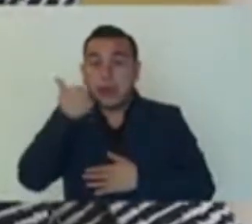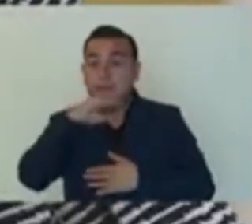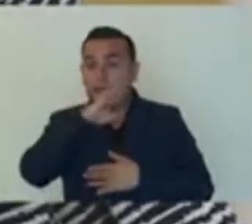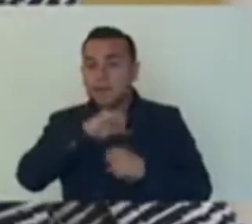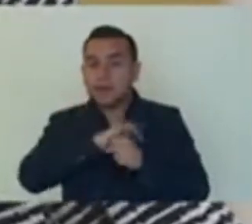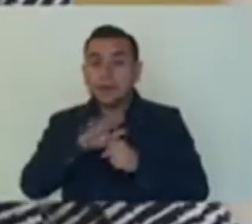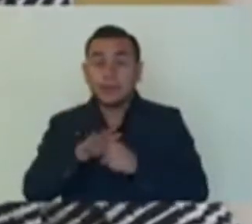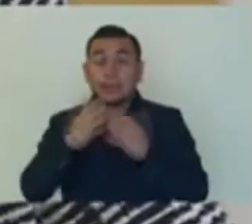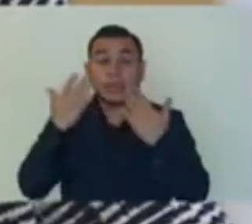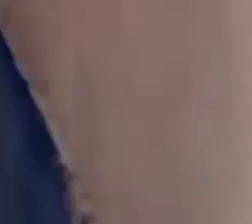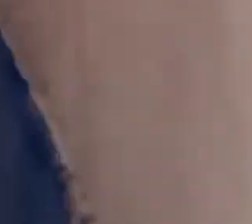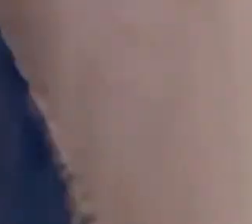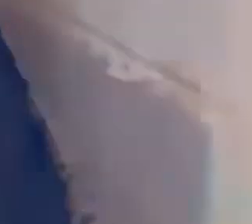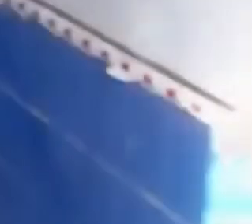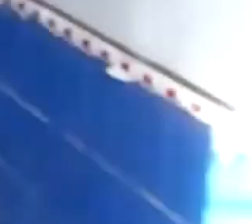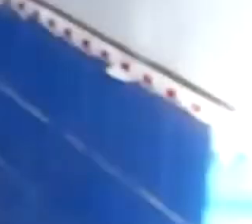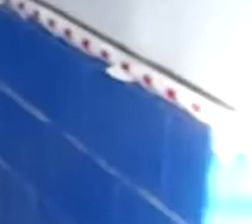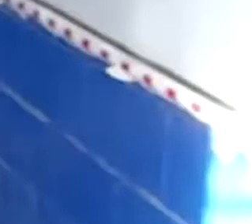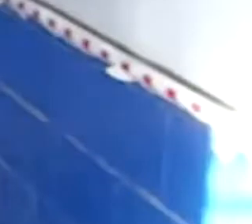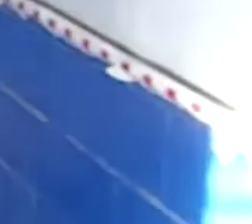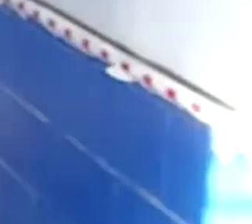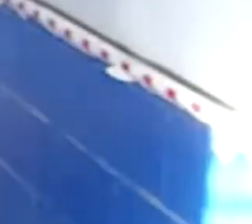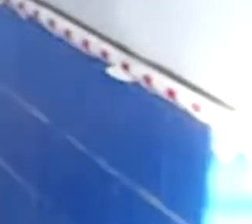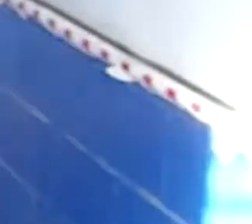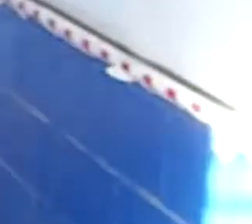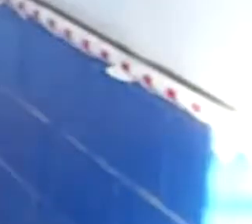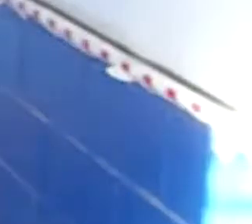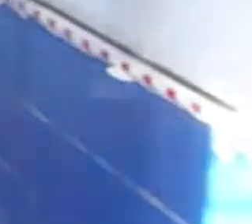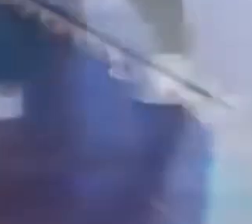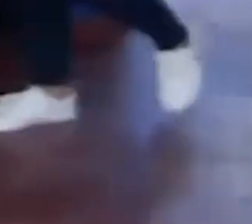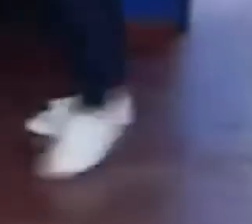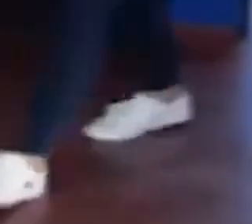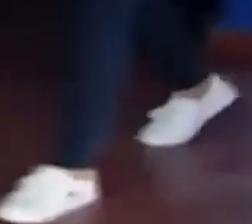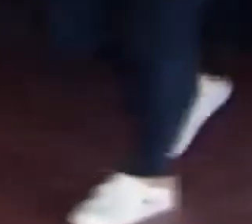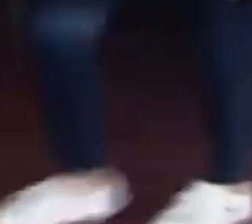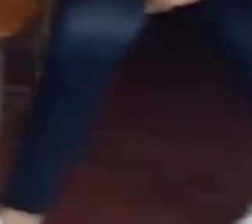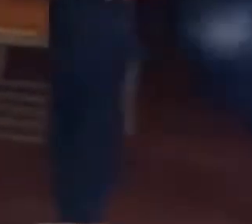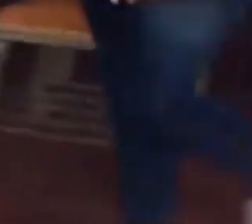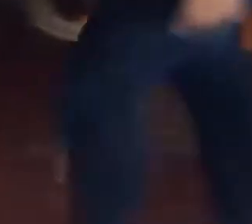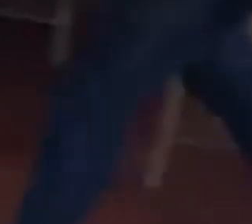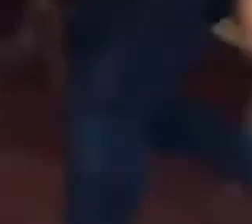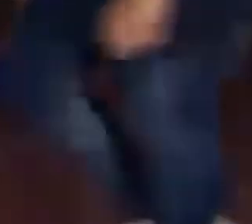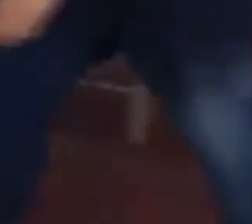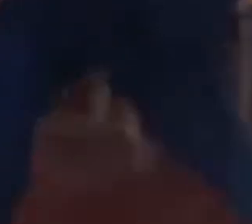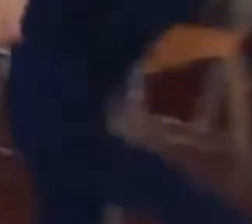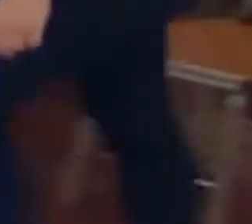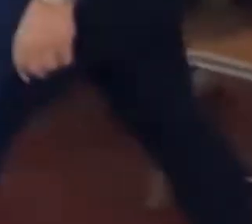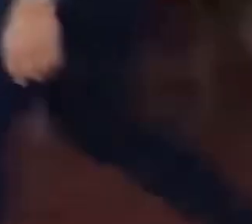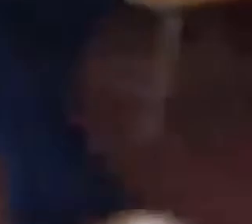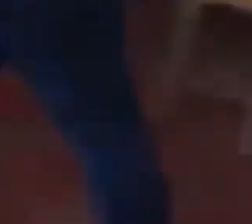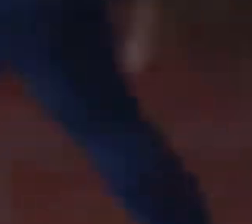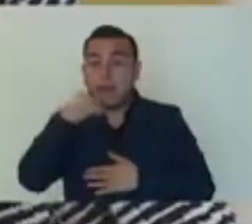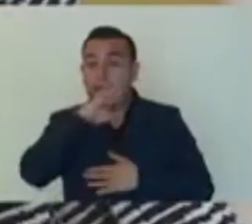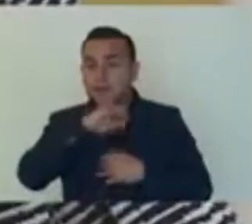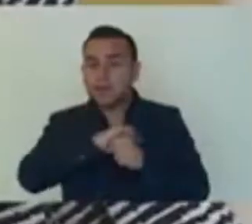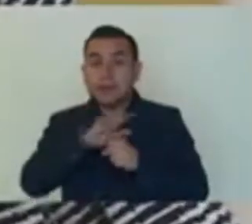justificó esta acción aludiendo que dentro del gremio de educadores hay más de 5.000 maestros que son mayores a los 60 años, lo que los vuelve vulnerables al COVID